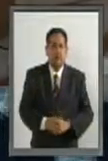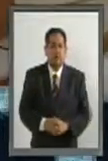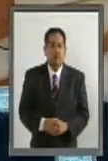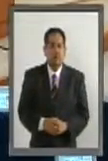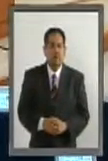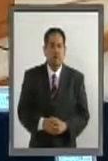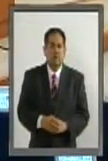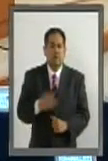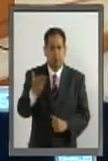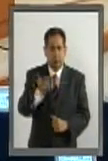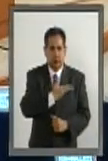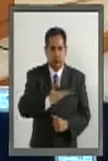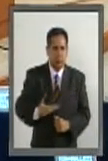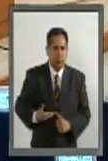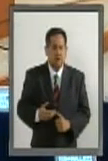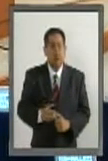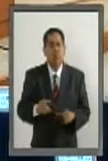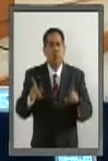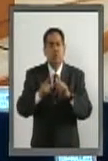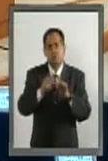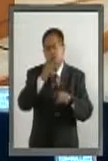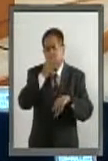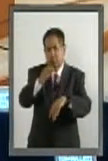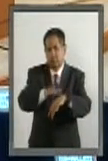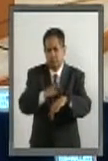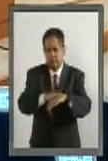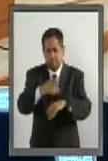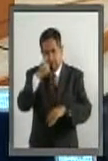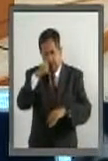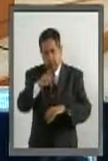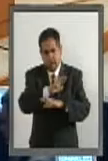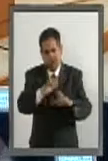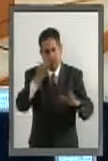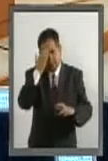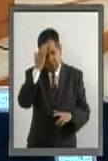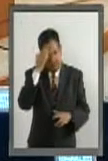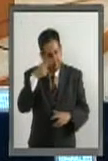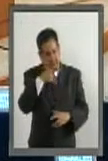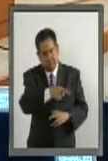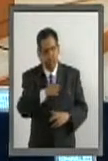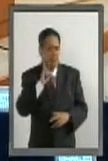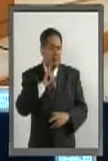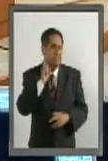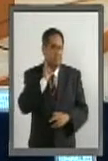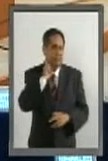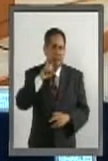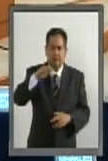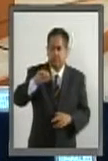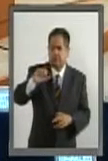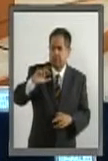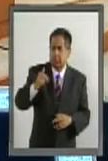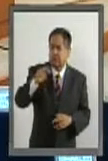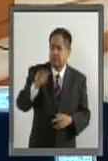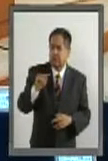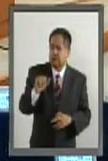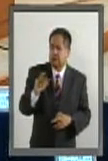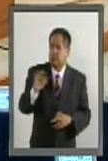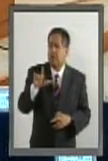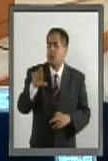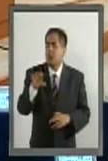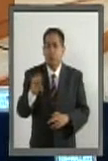Presidente, solamente para reconocer el trabajo de la senadora Margarita Flores Sánchez,